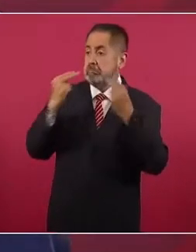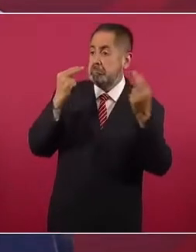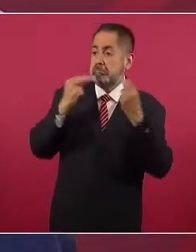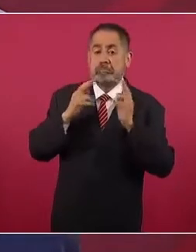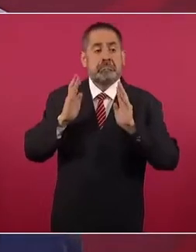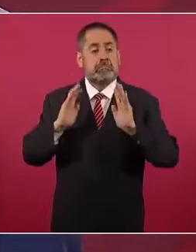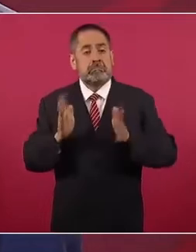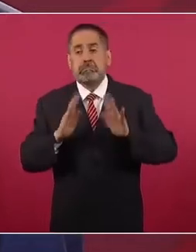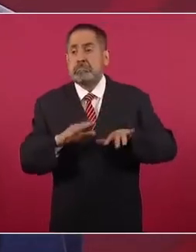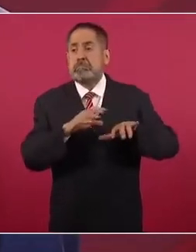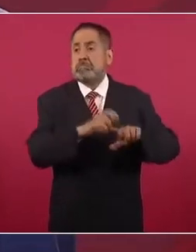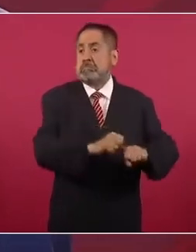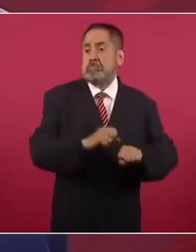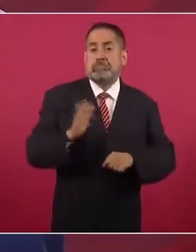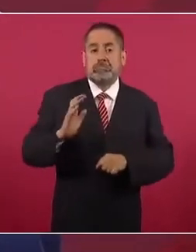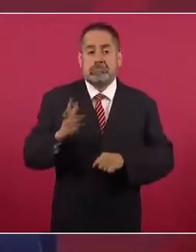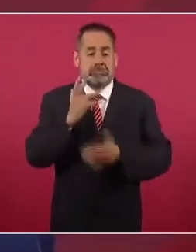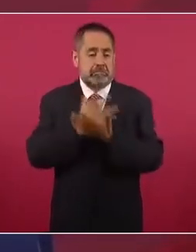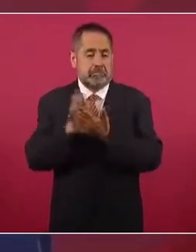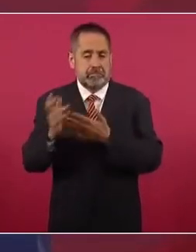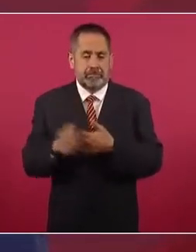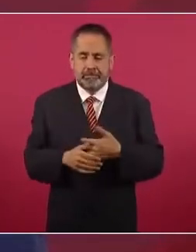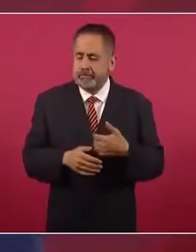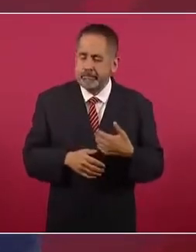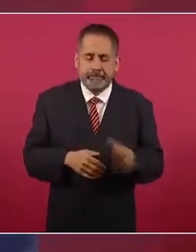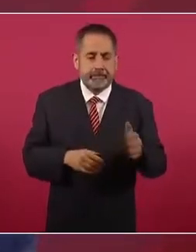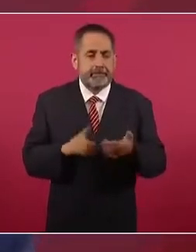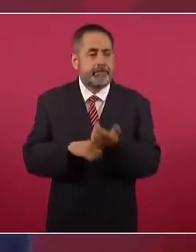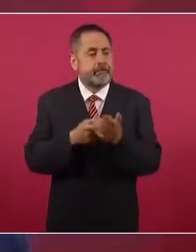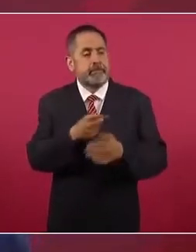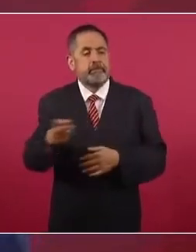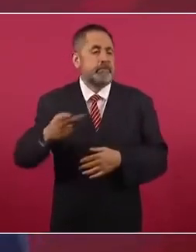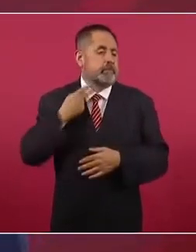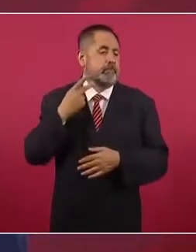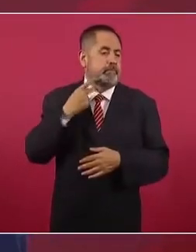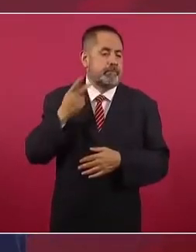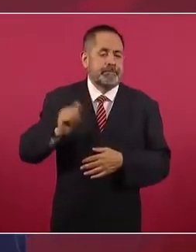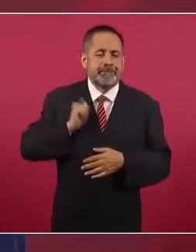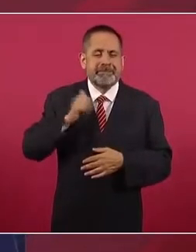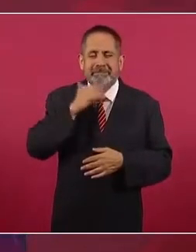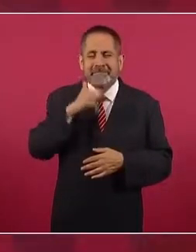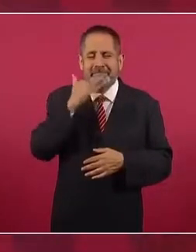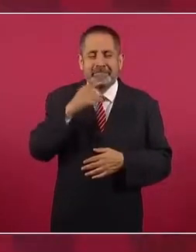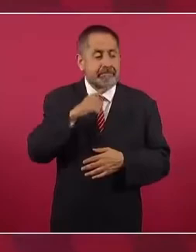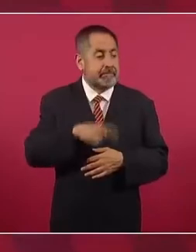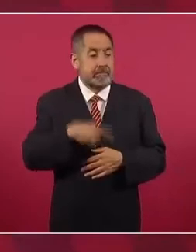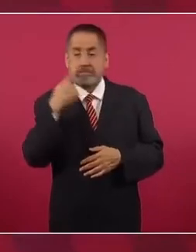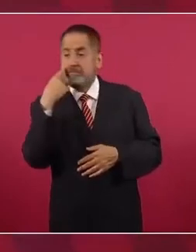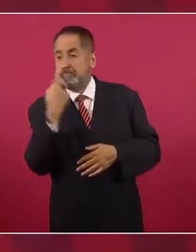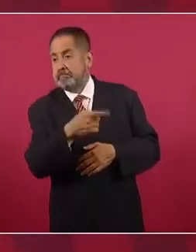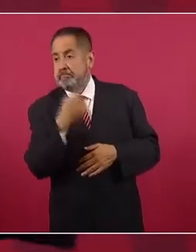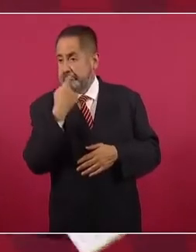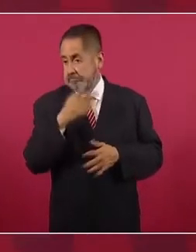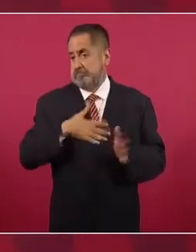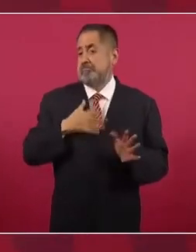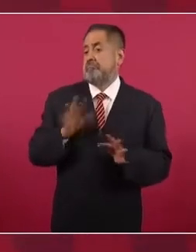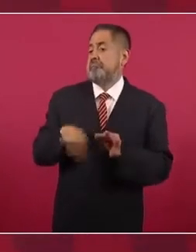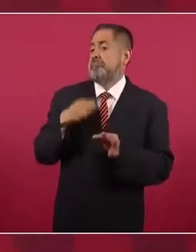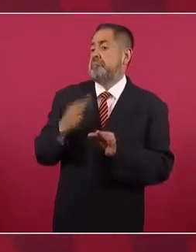y eso lo aprovechaban los políticos corruptos para dar